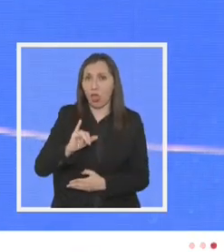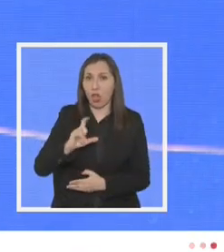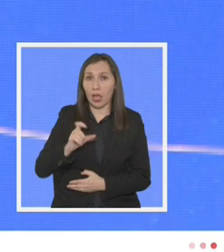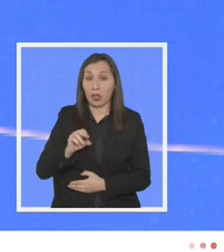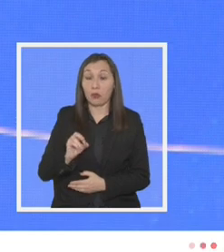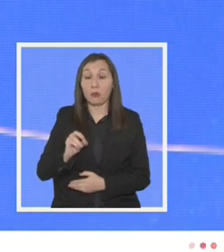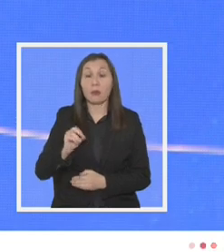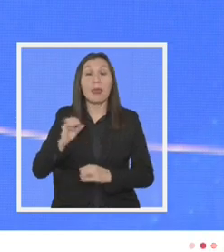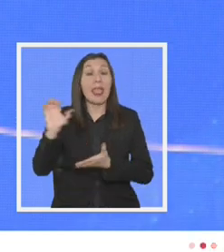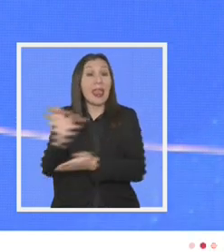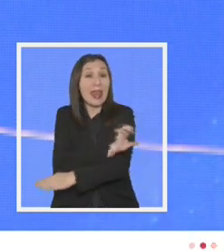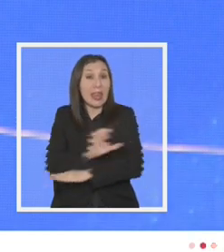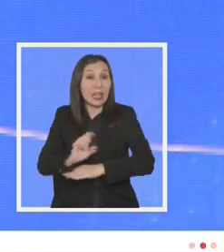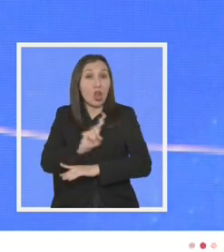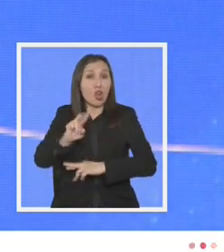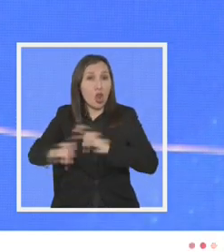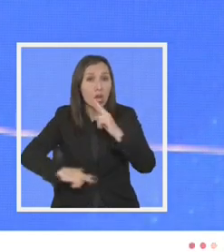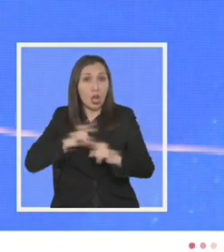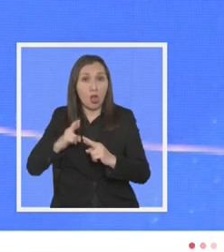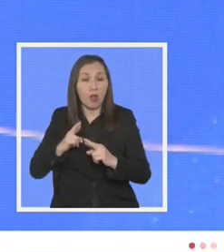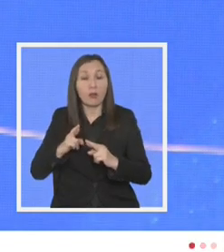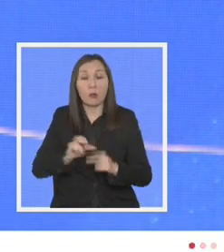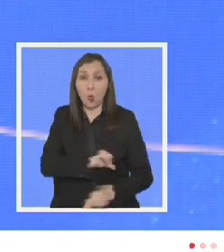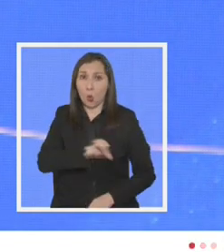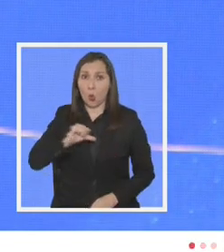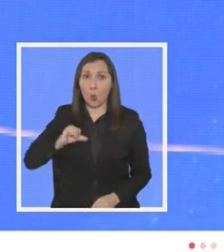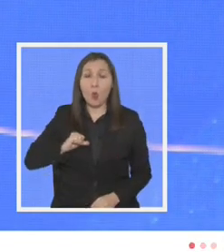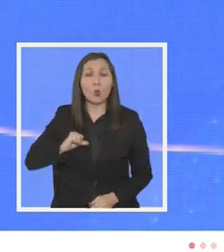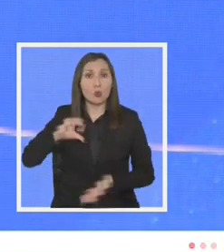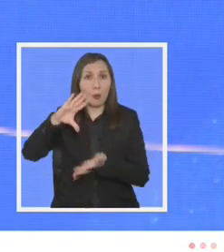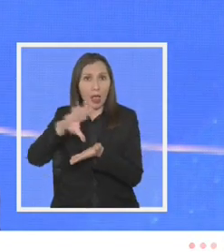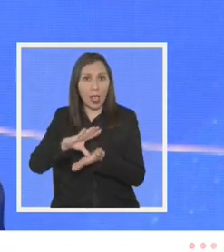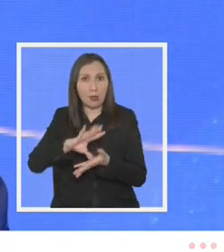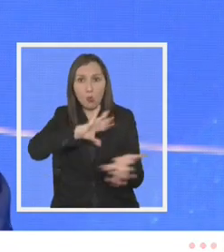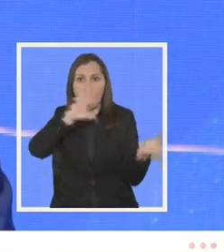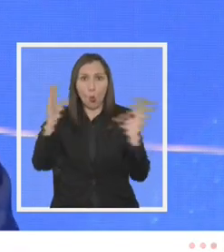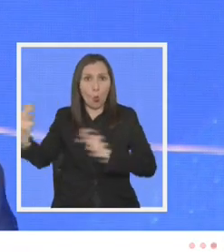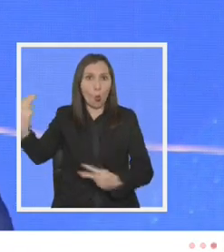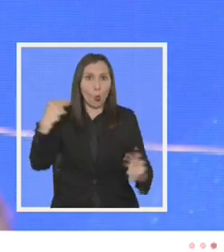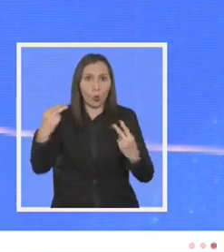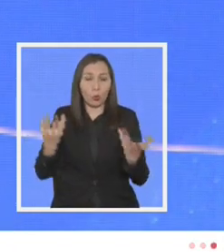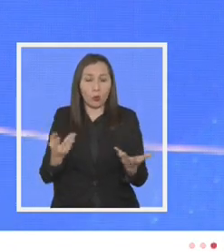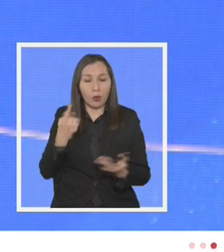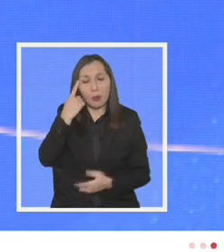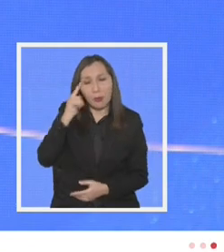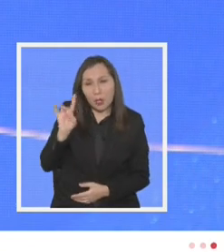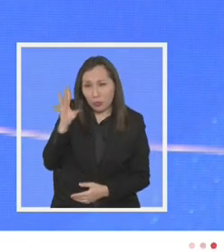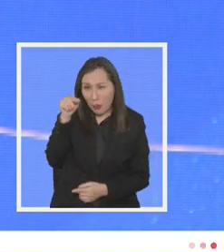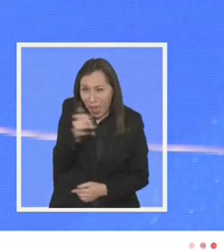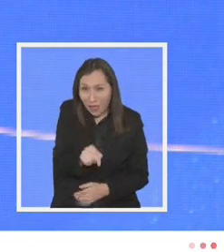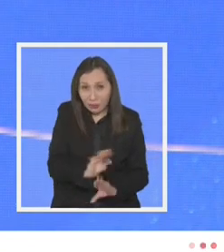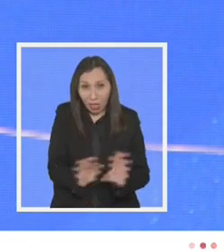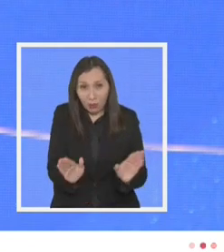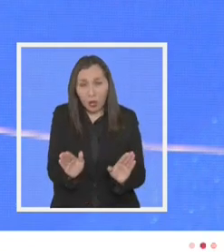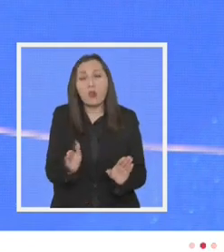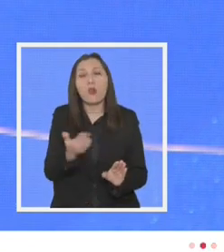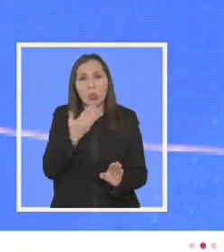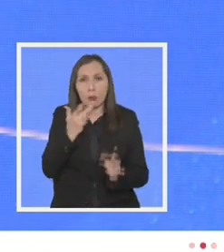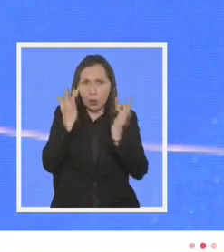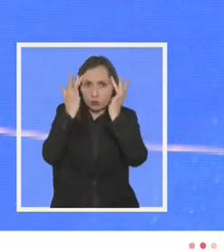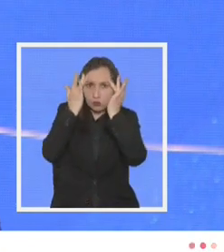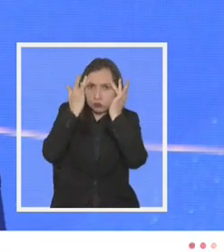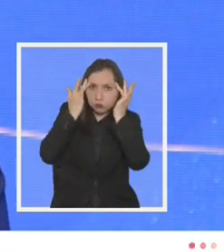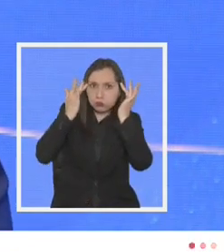energías renovables no convencionales que son un orgullo nacional a nivel mundial pero no solamente eso también el